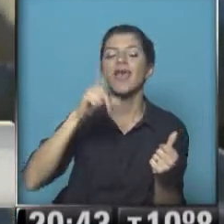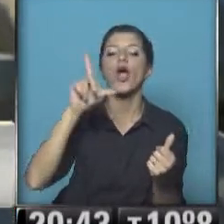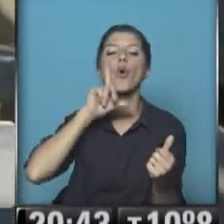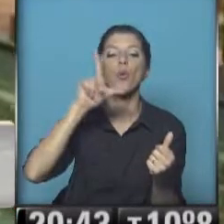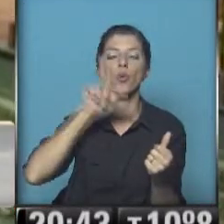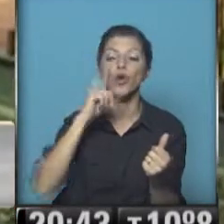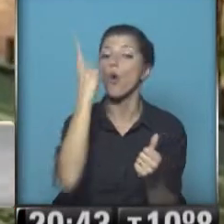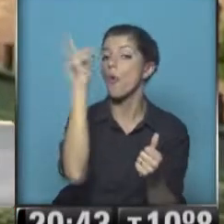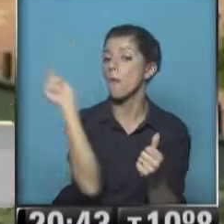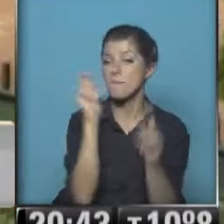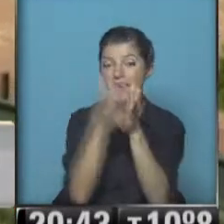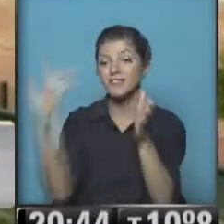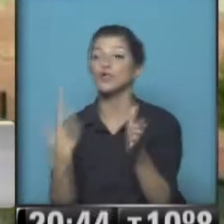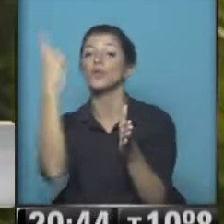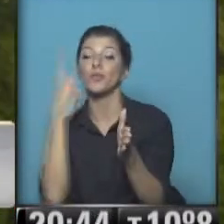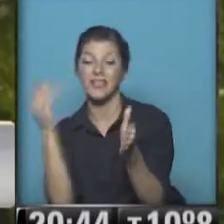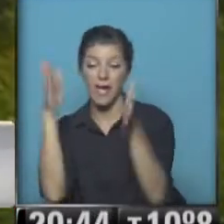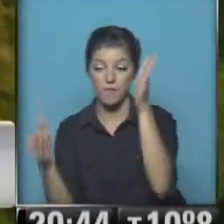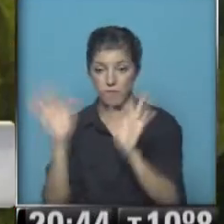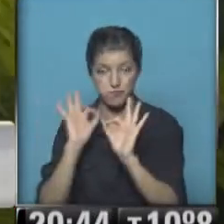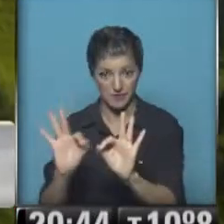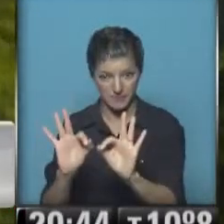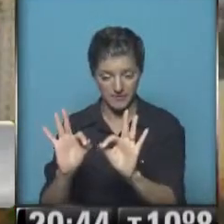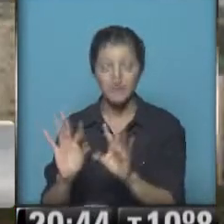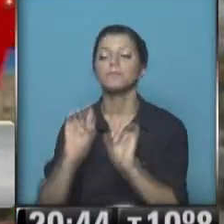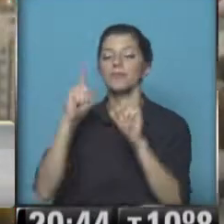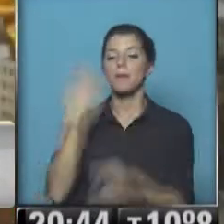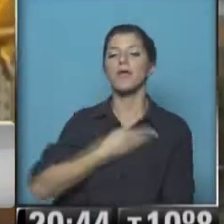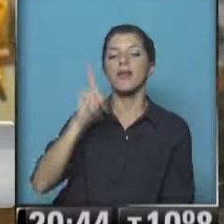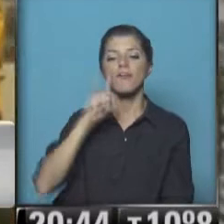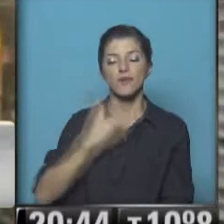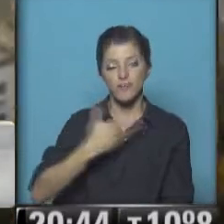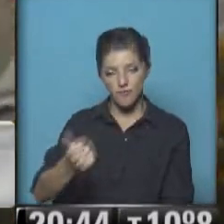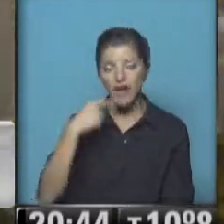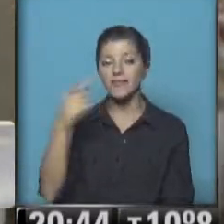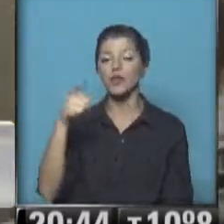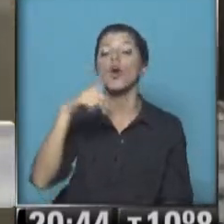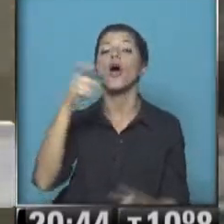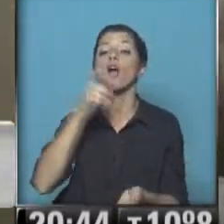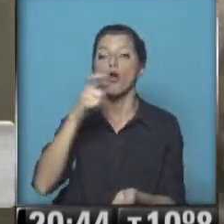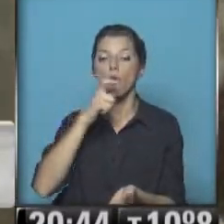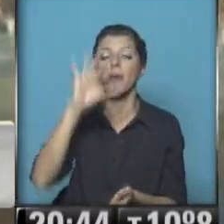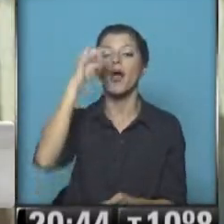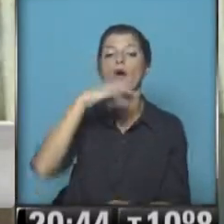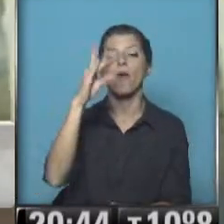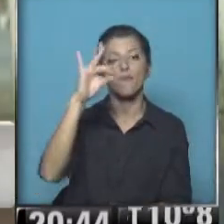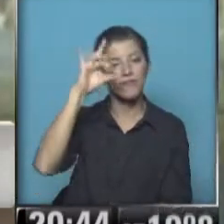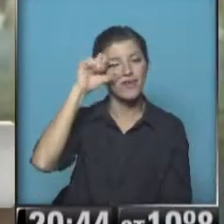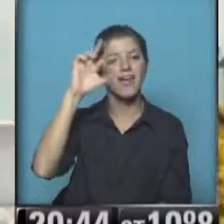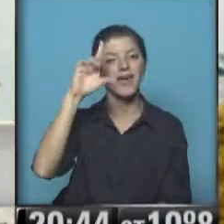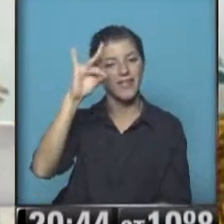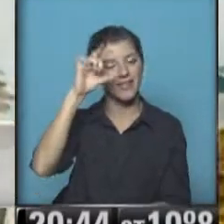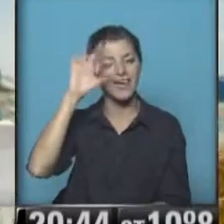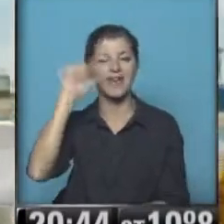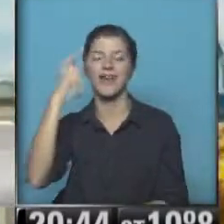Un mes y un día. La FIFA también agregó que la Copa Confederaciones, que siempre es una prueba que lo hacen